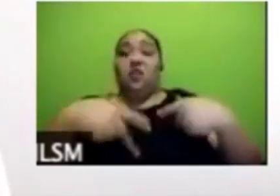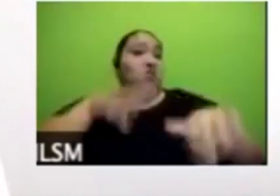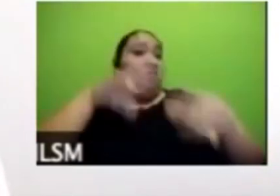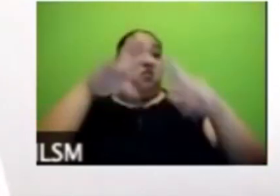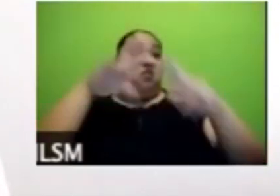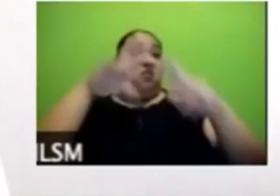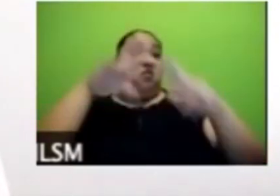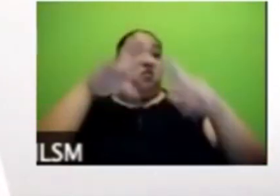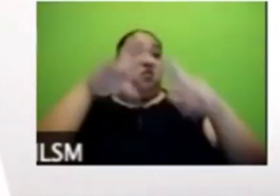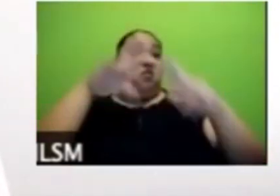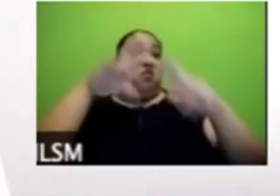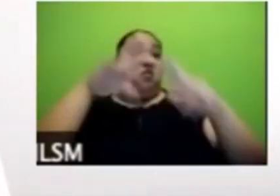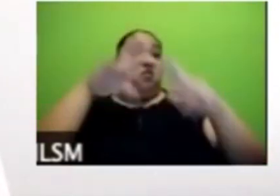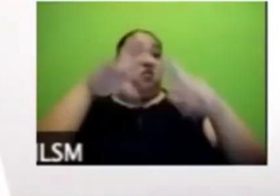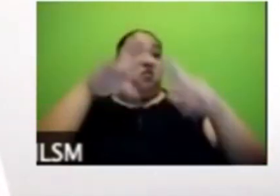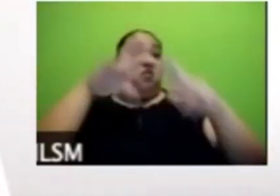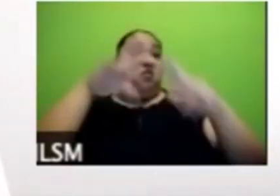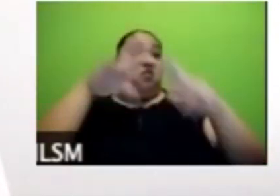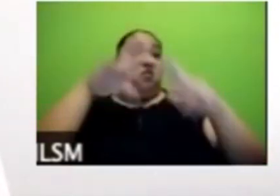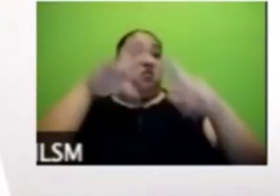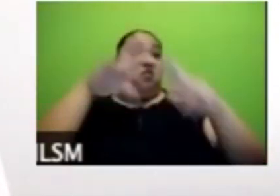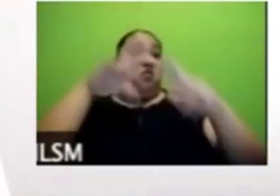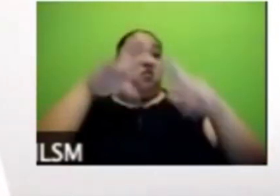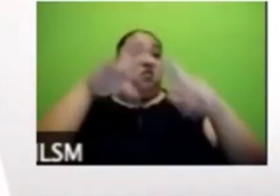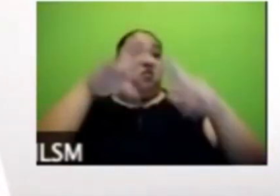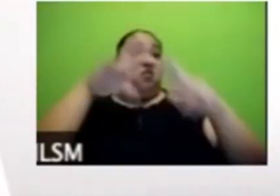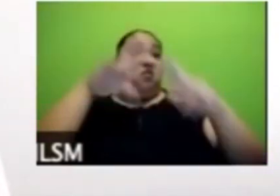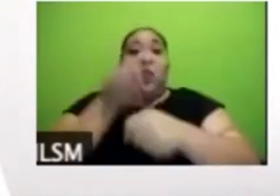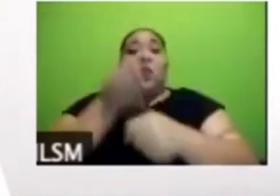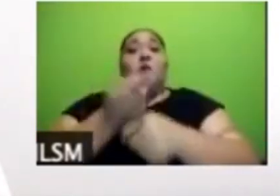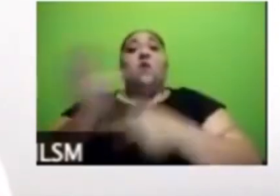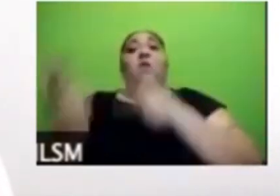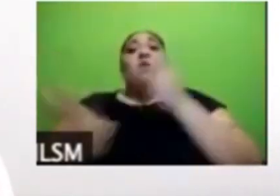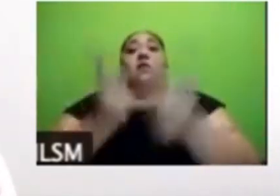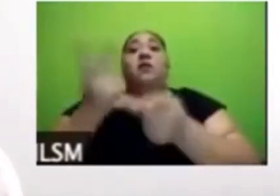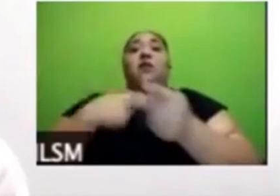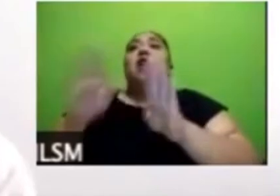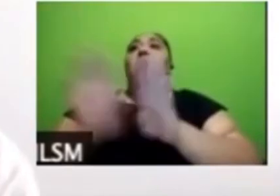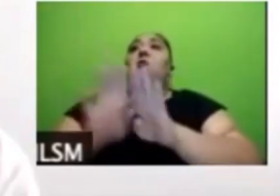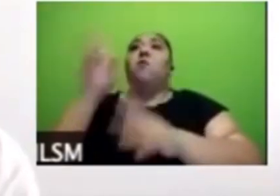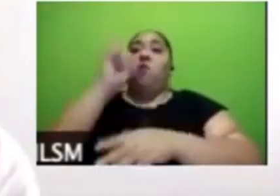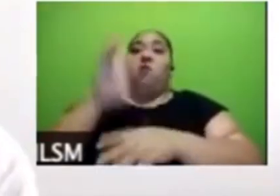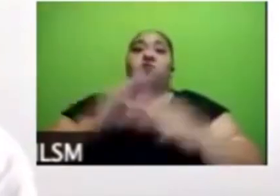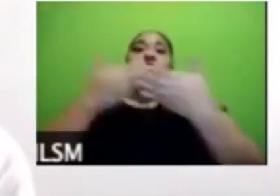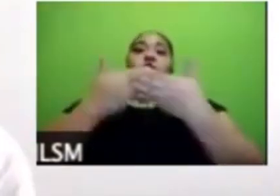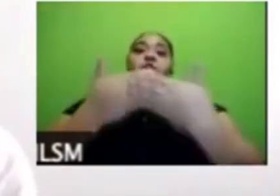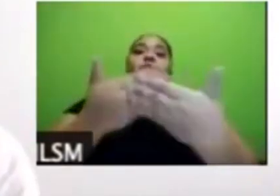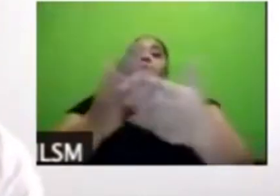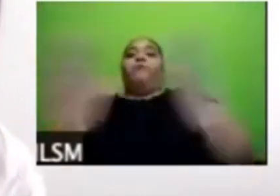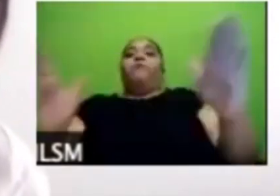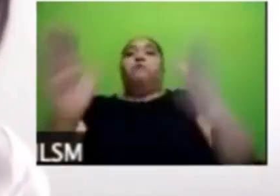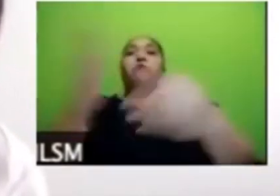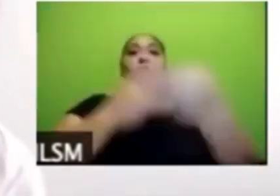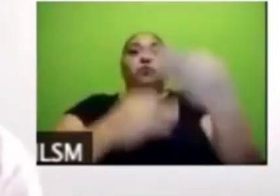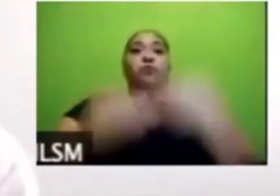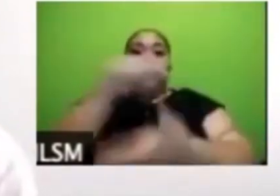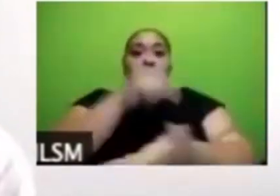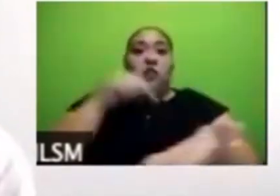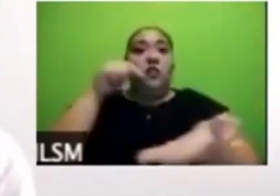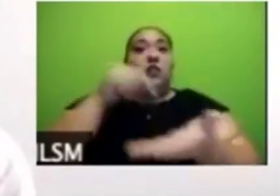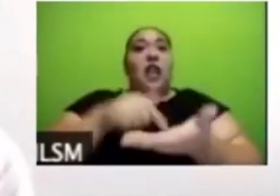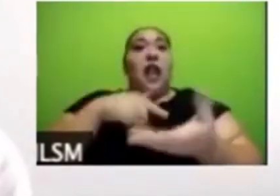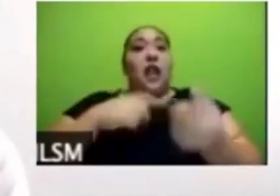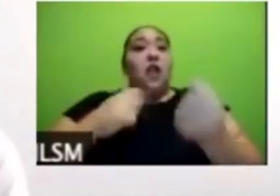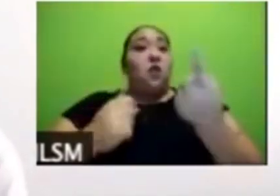ahorita que preguntamos sobre la reapertura en la encuesta más reciente que publicamos el lunes la mayoría no se sienten cómodos realizando